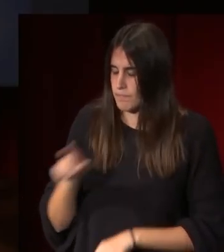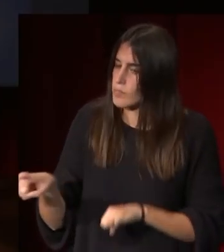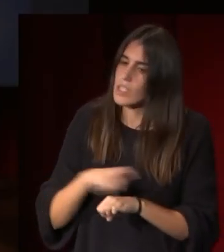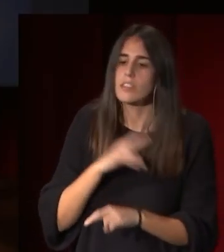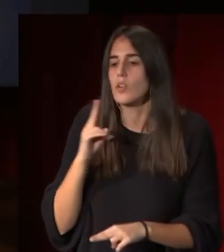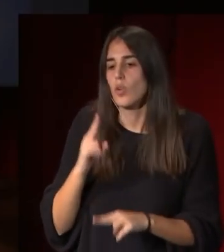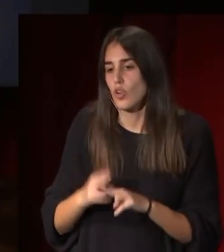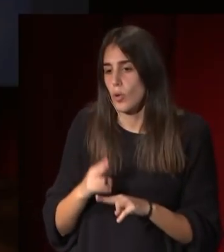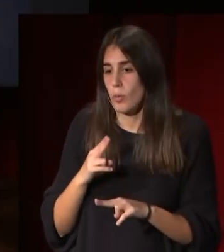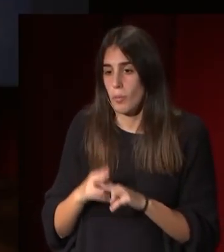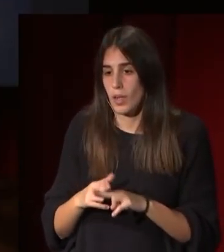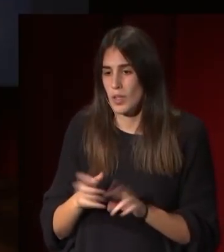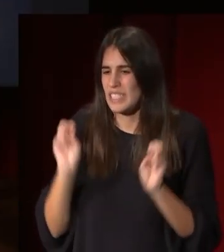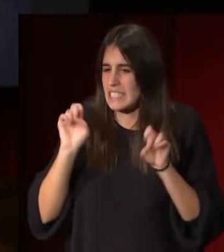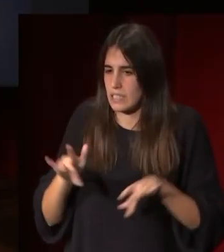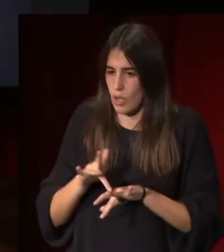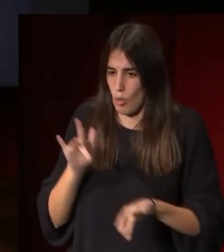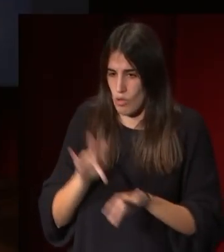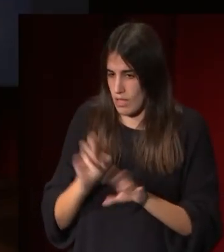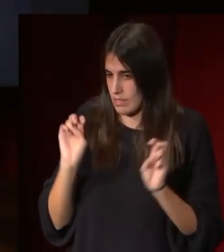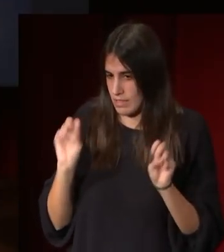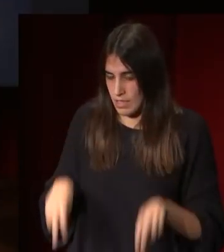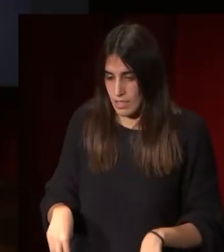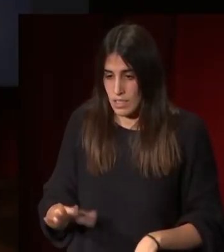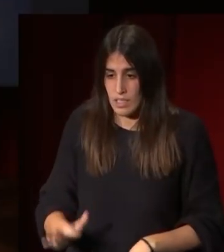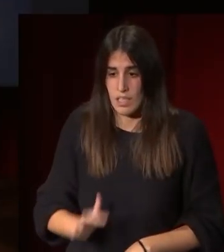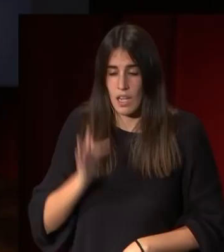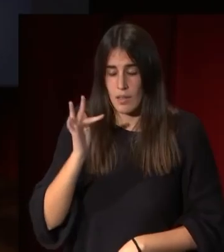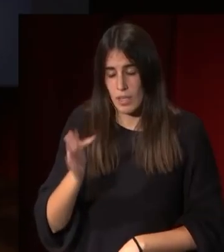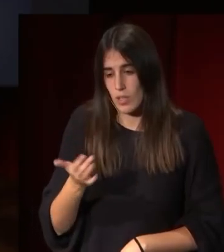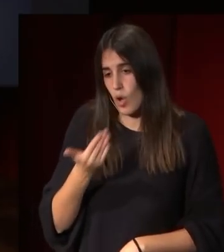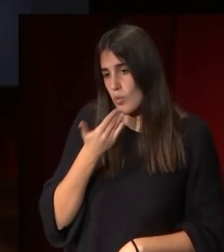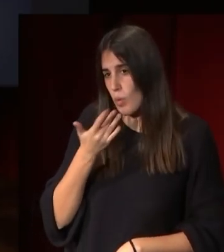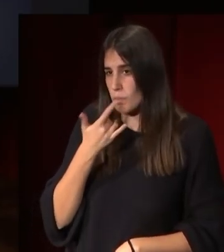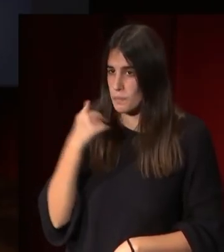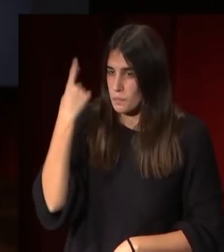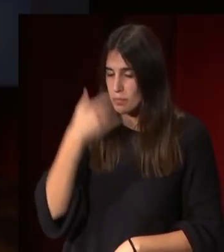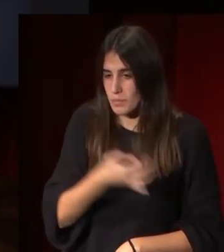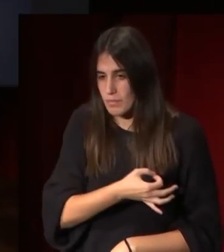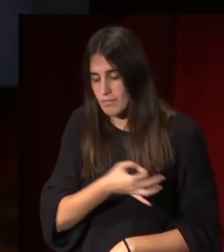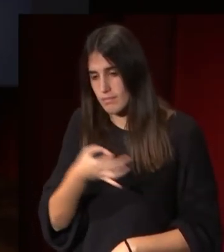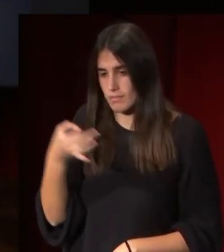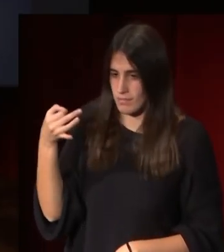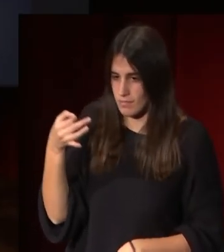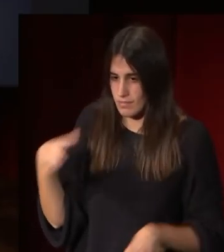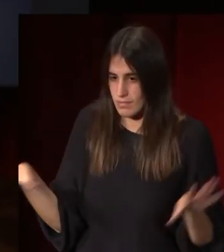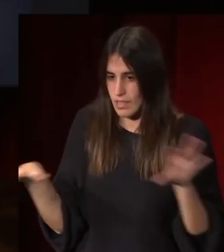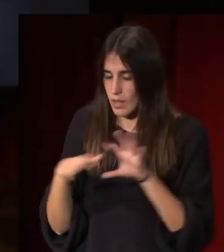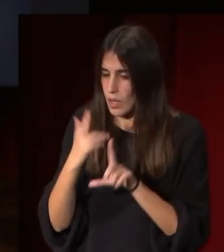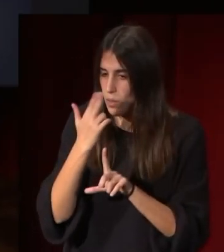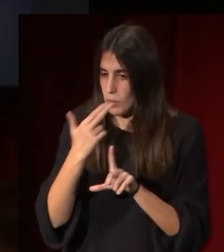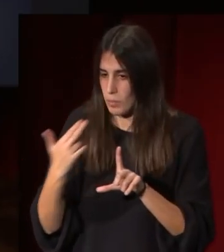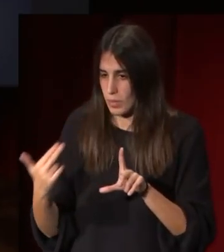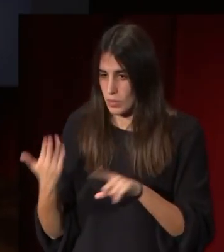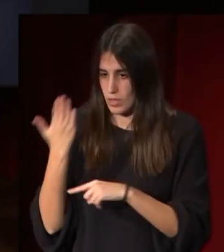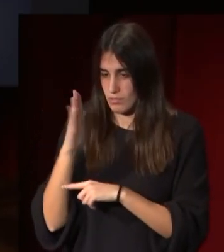sin joyas y con una cierta idealización basándose en la pintura que